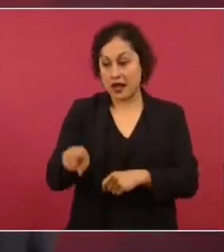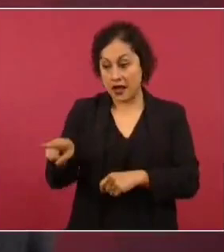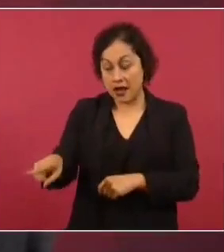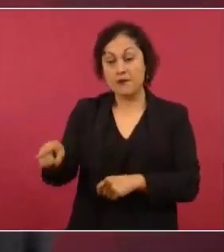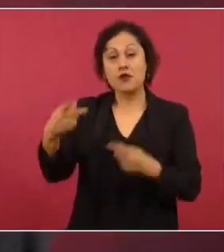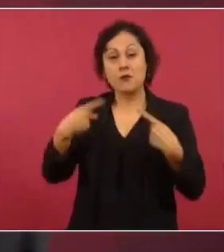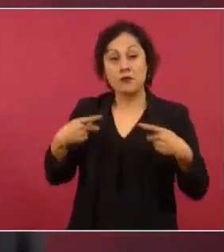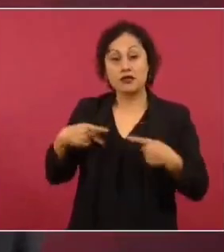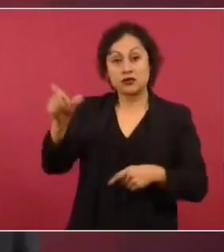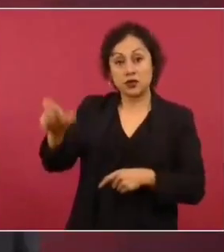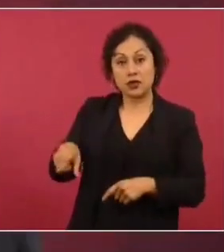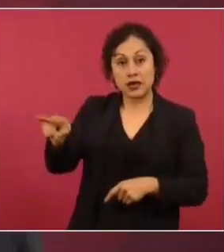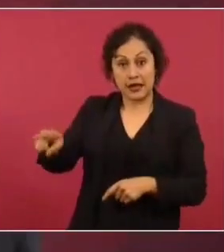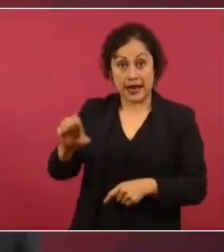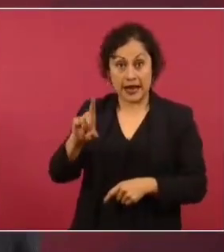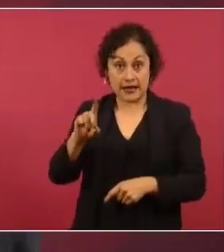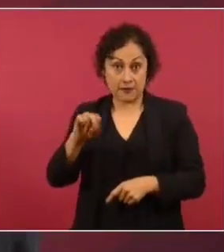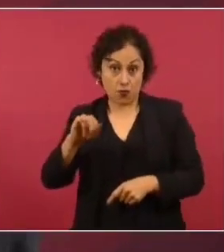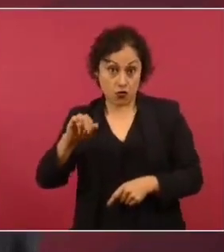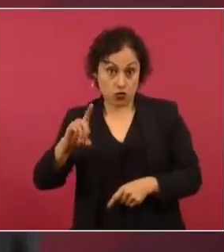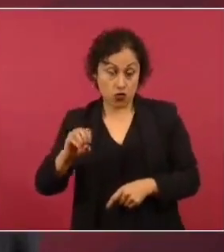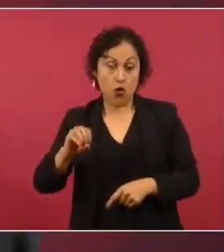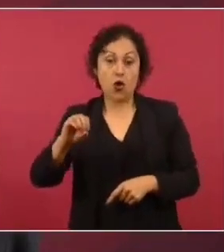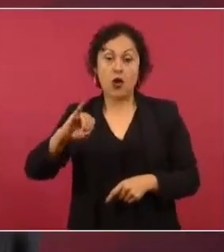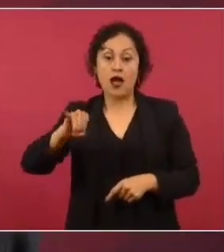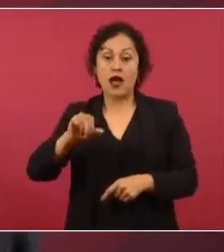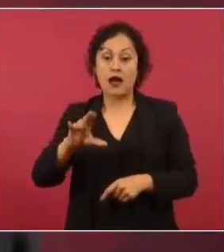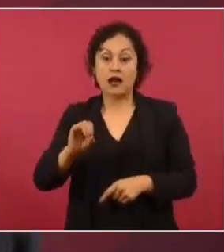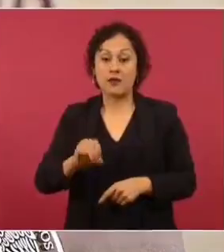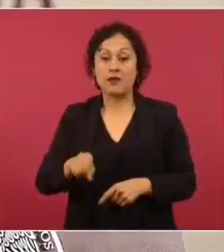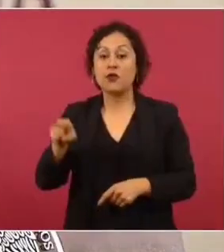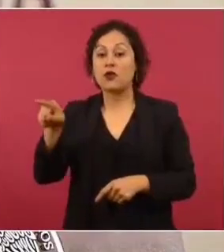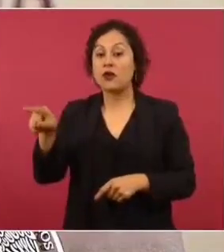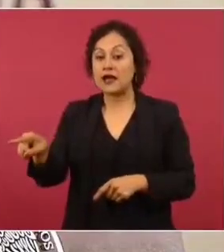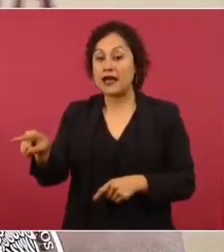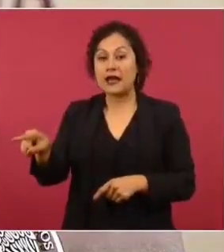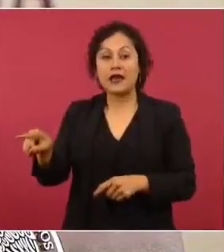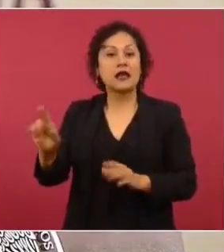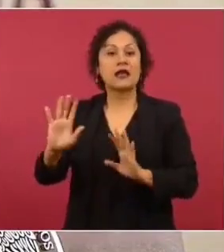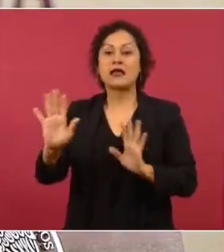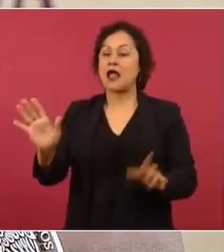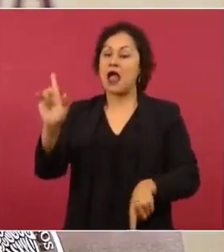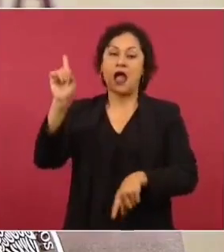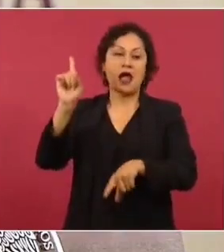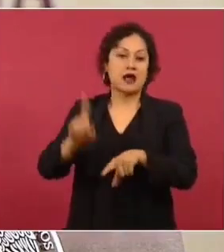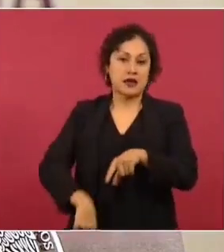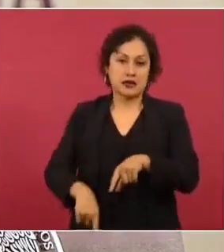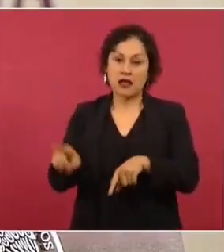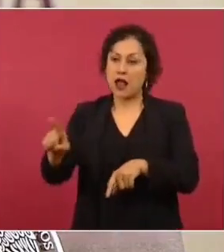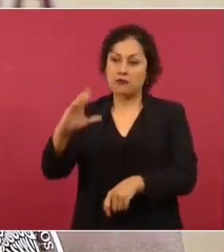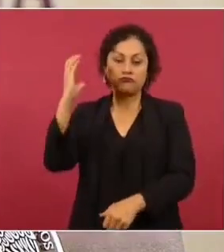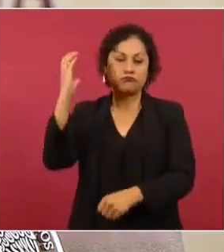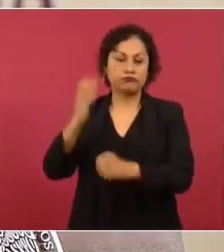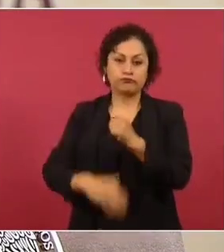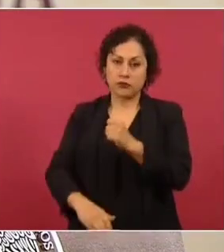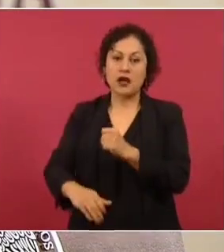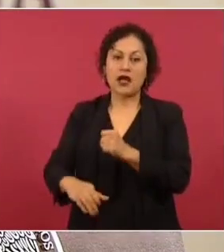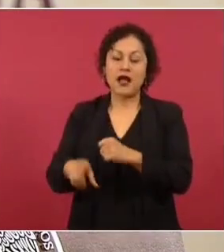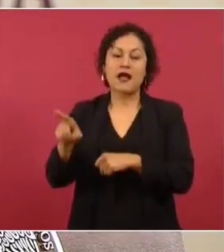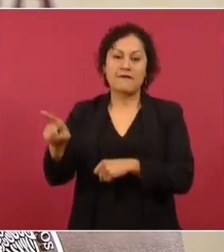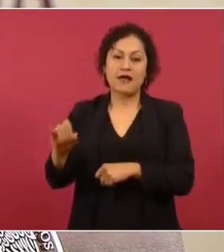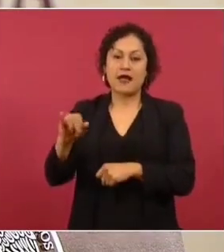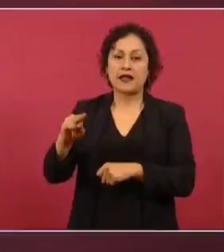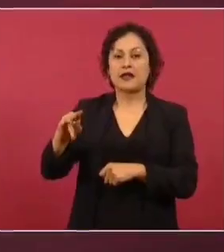cargo que él tenía y termina ahí automáticamente una relación laboral con el Instituto Nacional